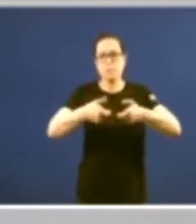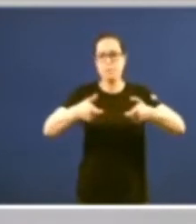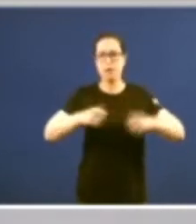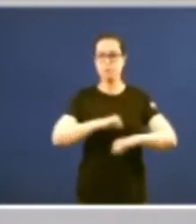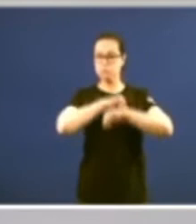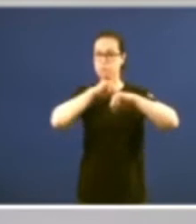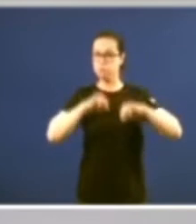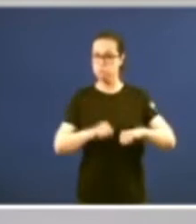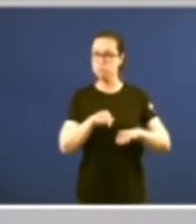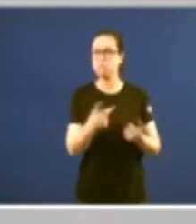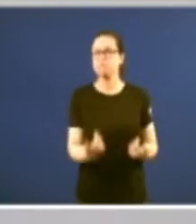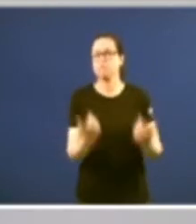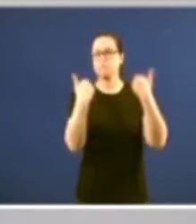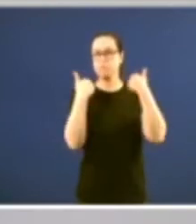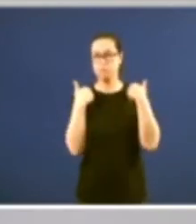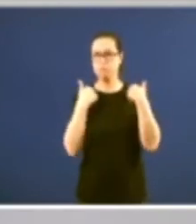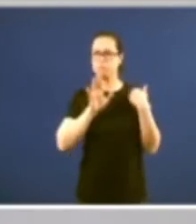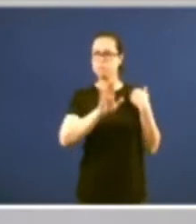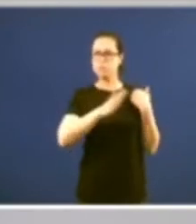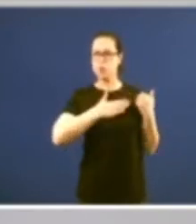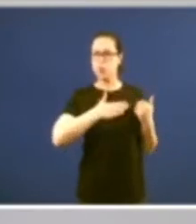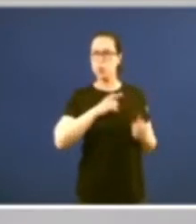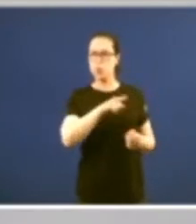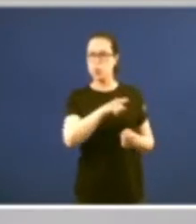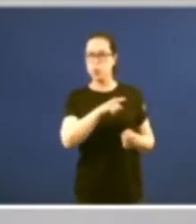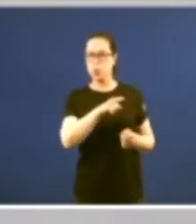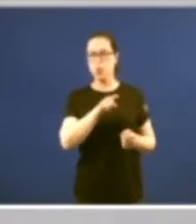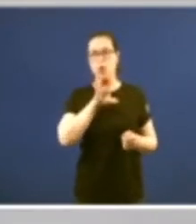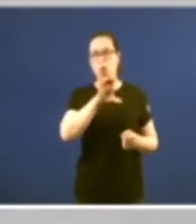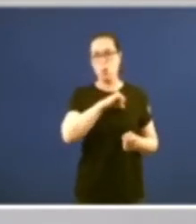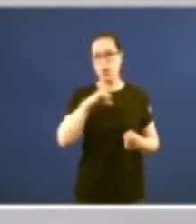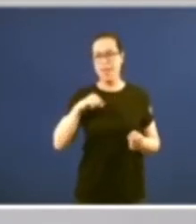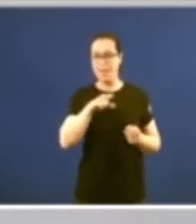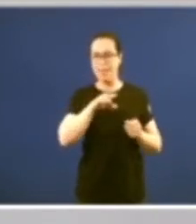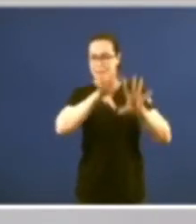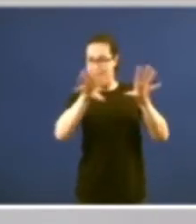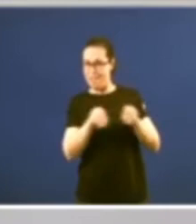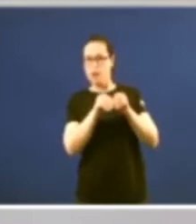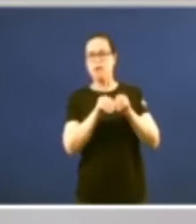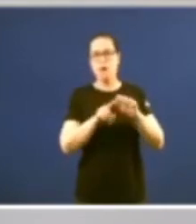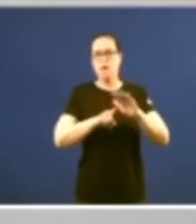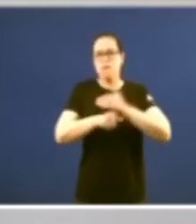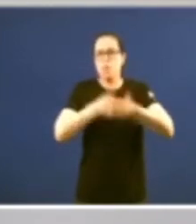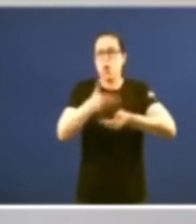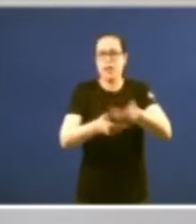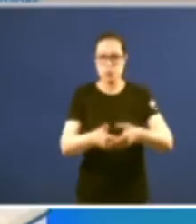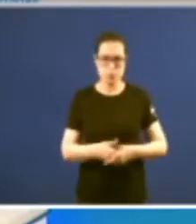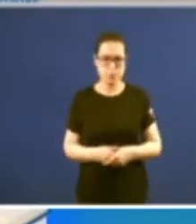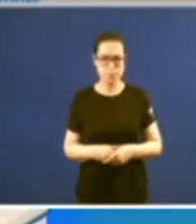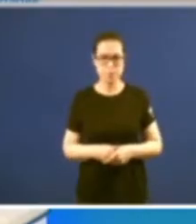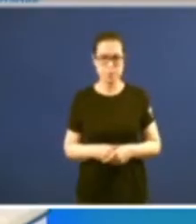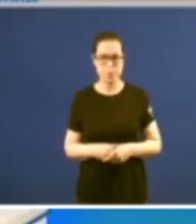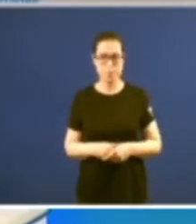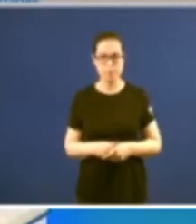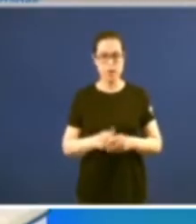constatar que esas materias competencia de la comunidad son las que fomentan el progreso en la ordenación de la ciudad en la